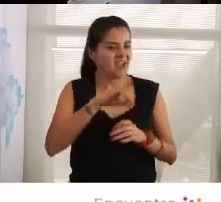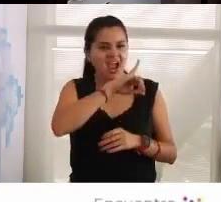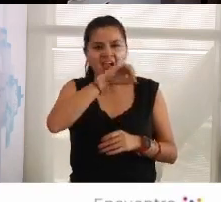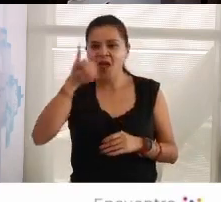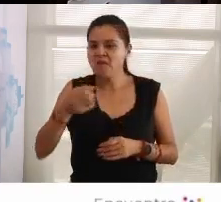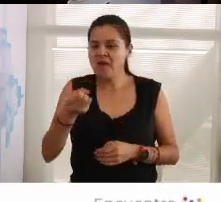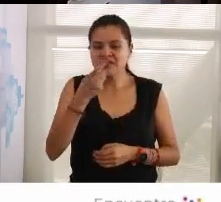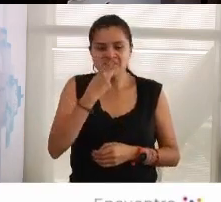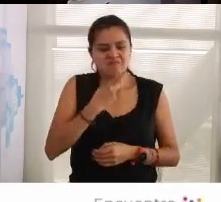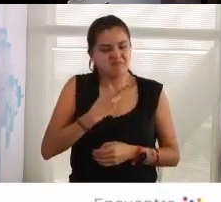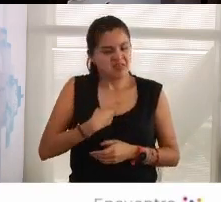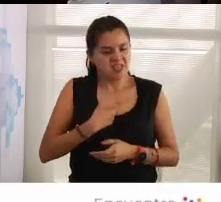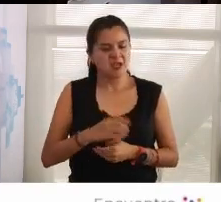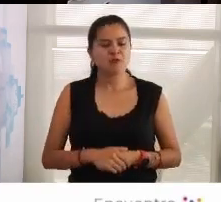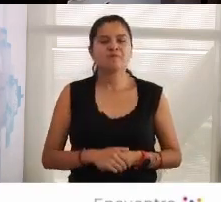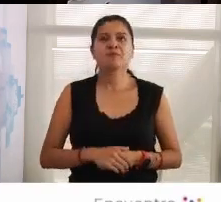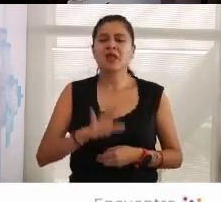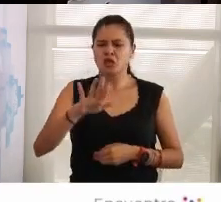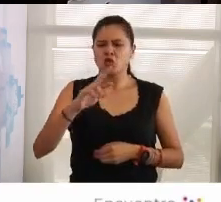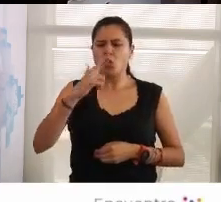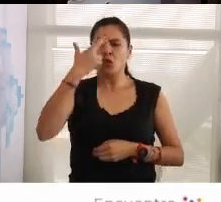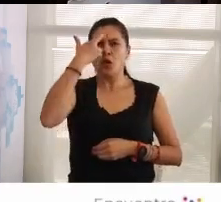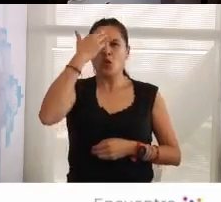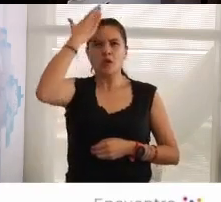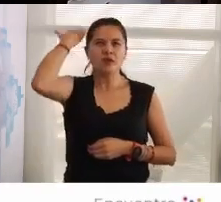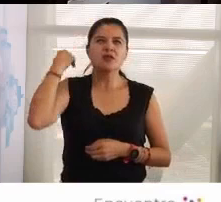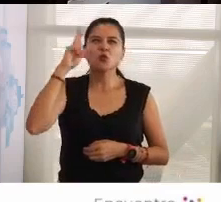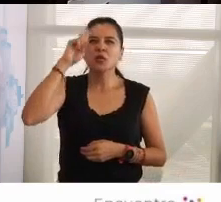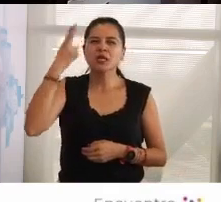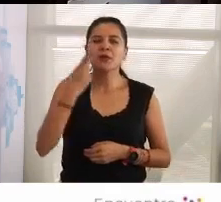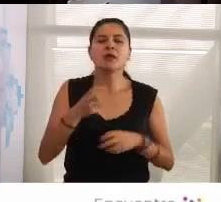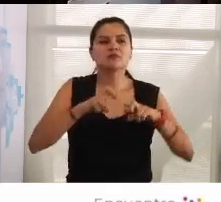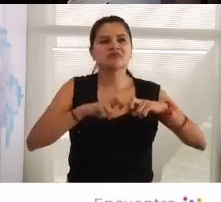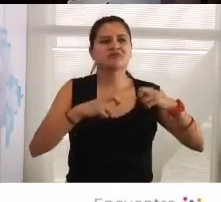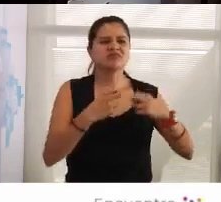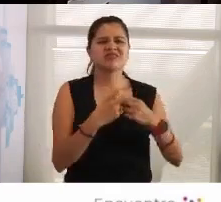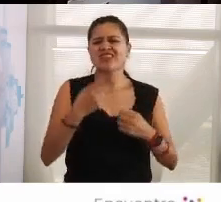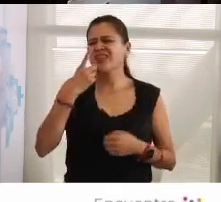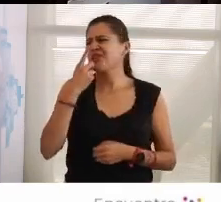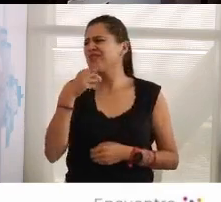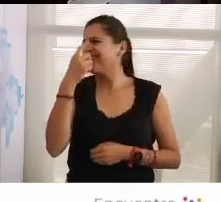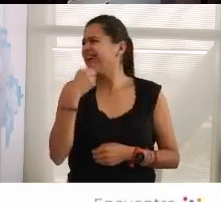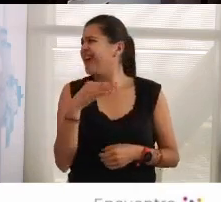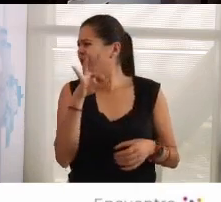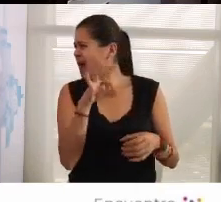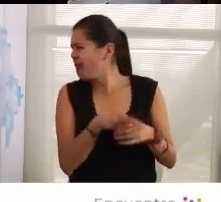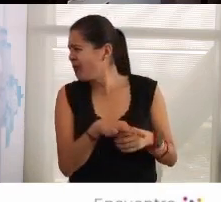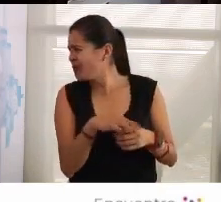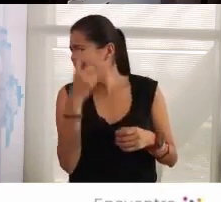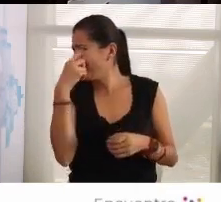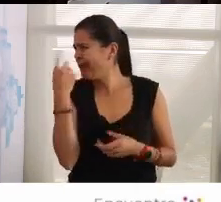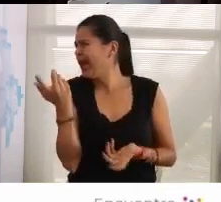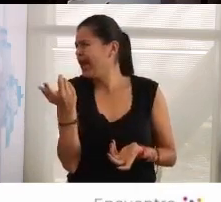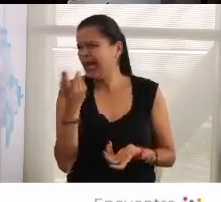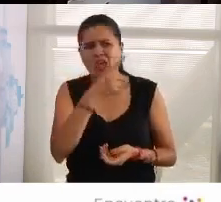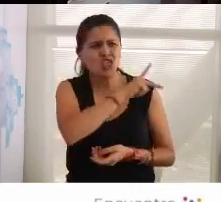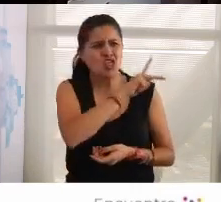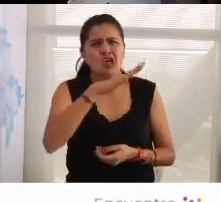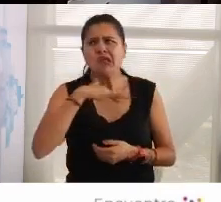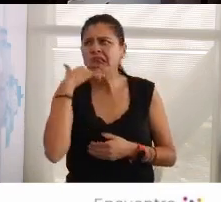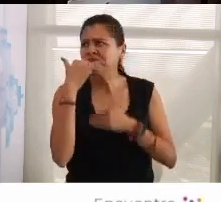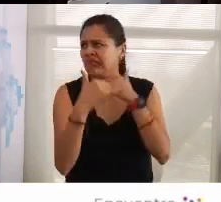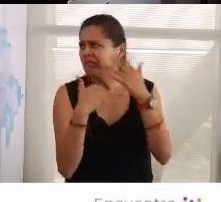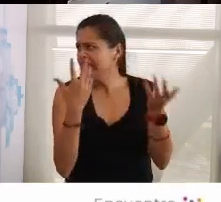recuerdo ver a mis compañeros en la universidad y decir, ¿para qué vamos a votar? Todos son corruptos. Entonces, yo a veces